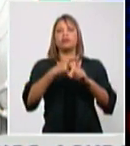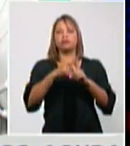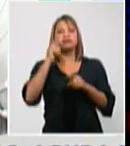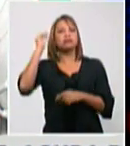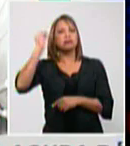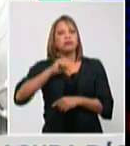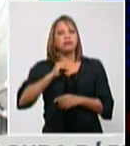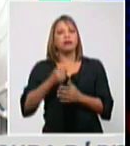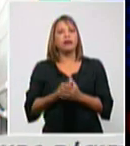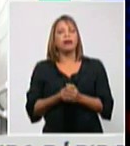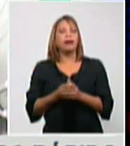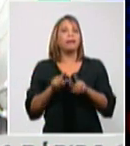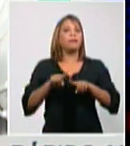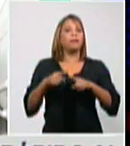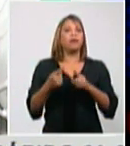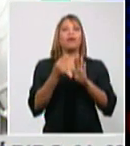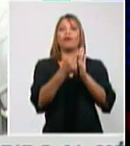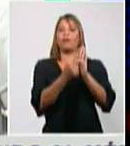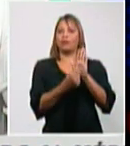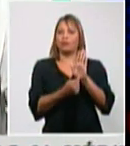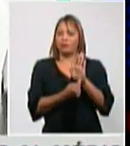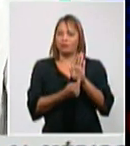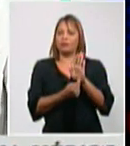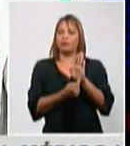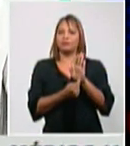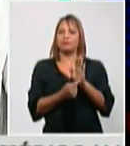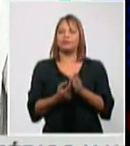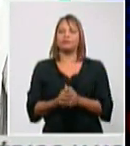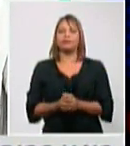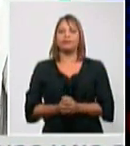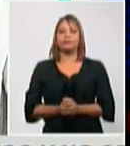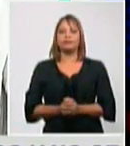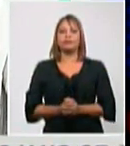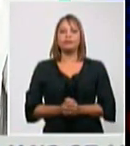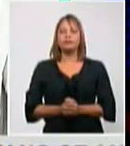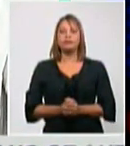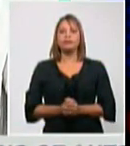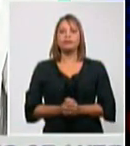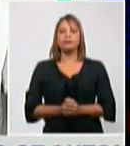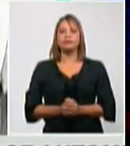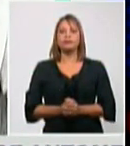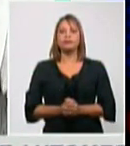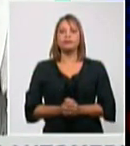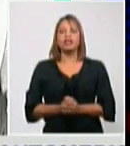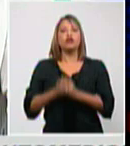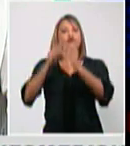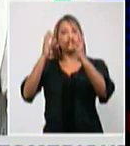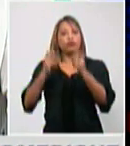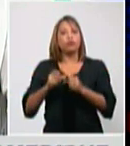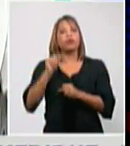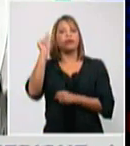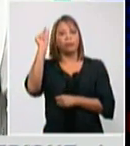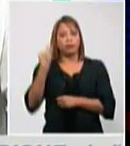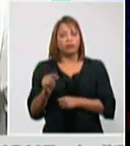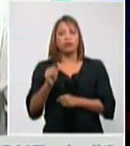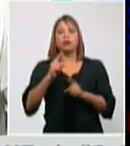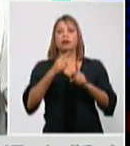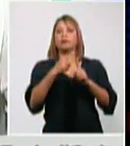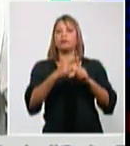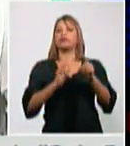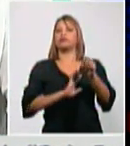protocolos es que se logra detectar este número de personas con la COVID-19